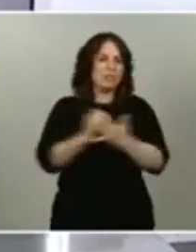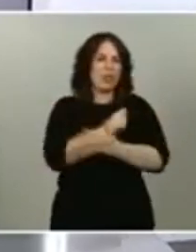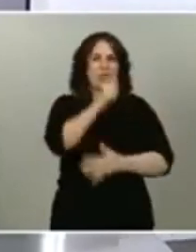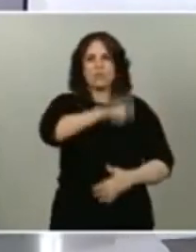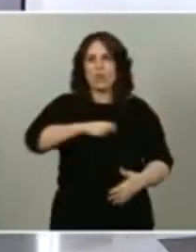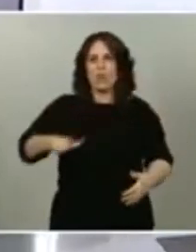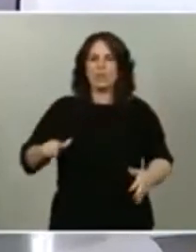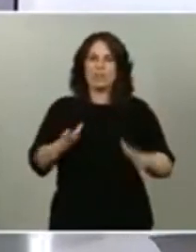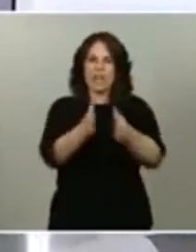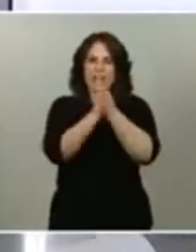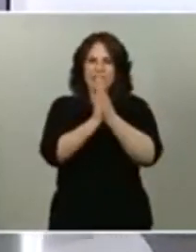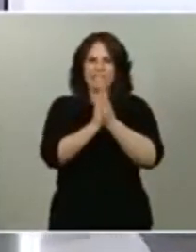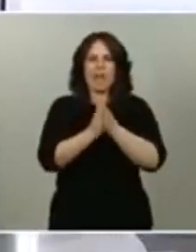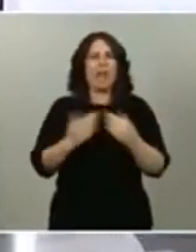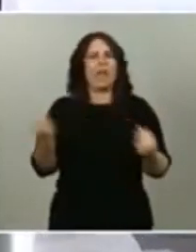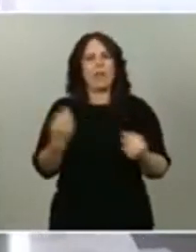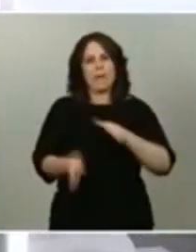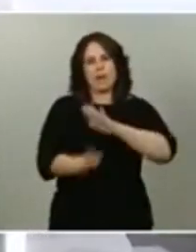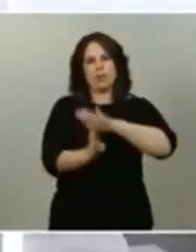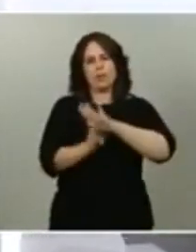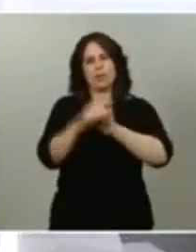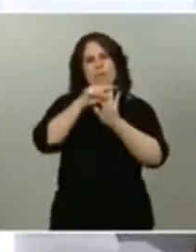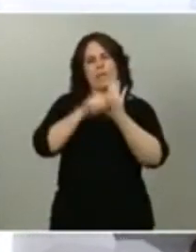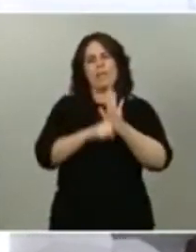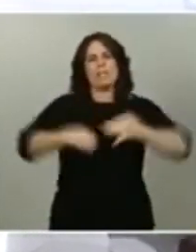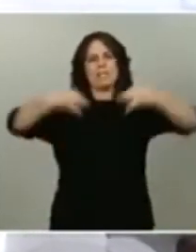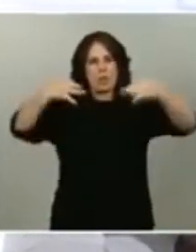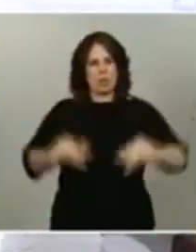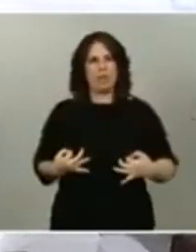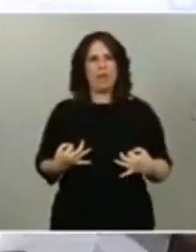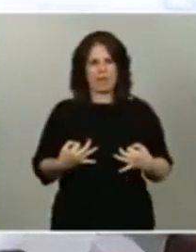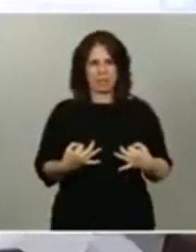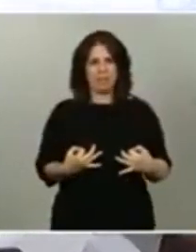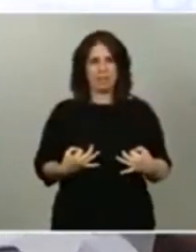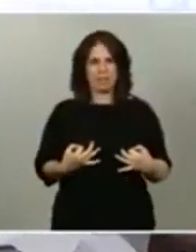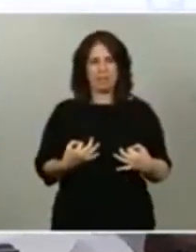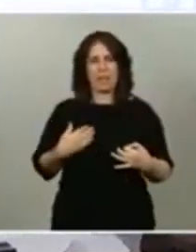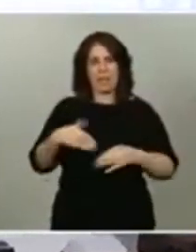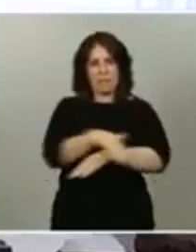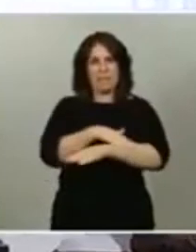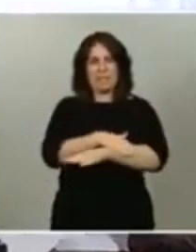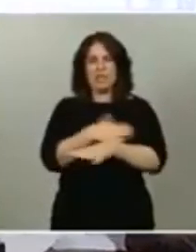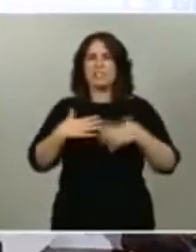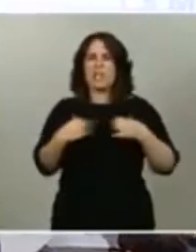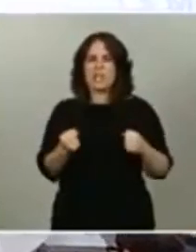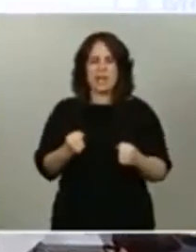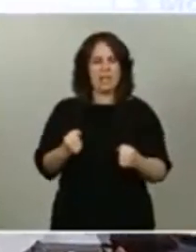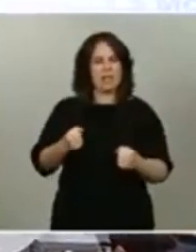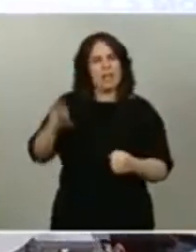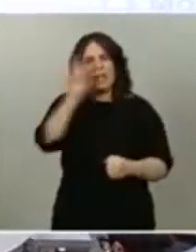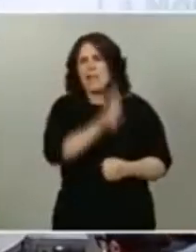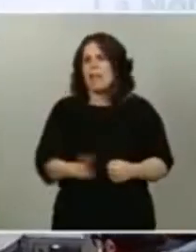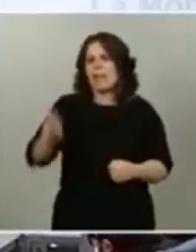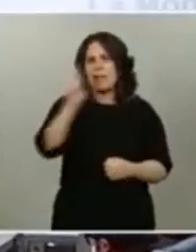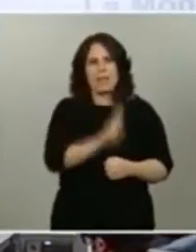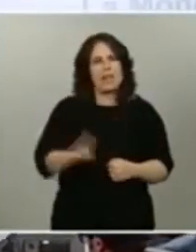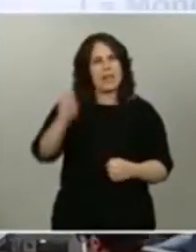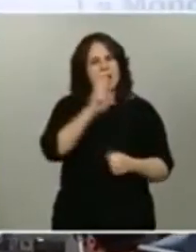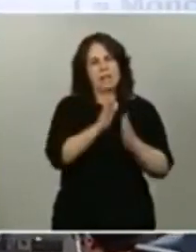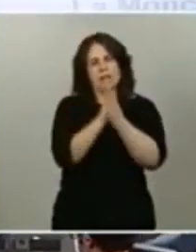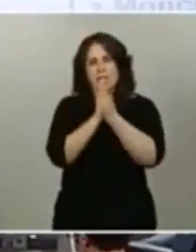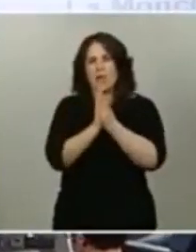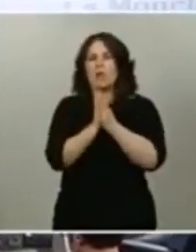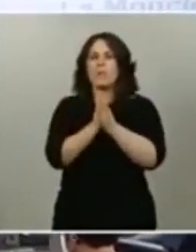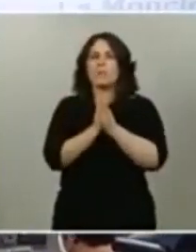mantener esas medidas de seguridad que el Ministerio de Sanidad no se cansa de repetir por favor utilicen la